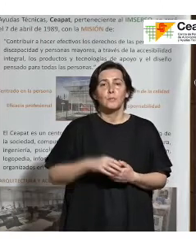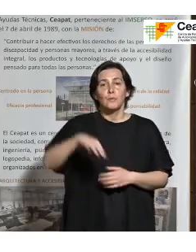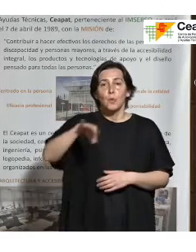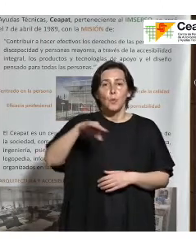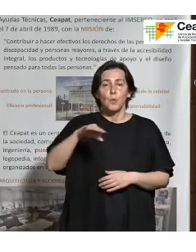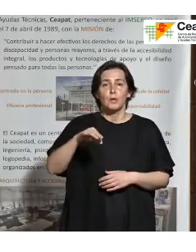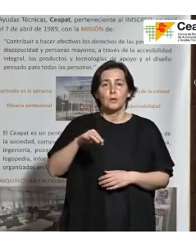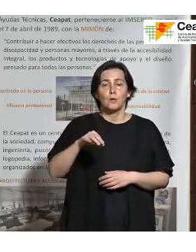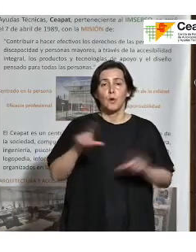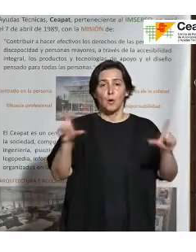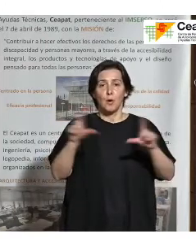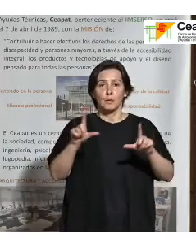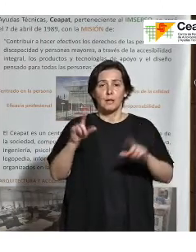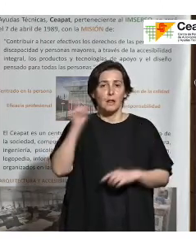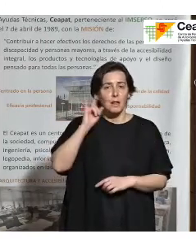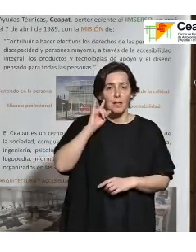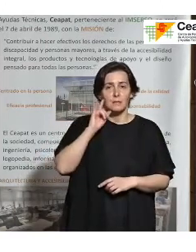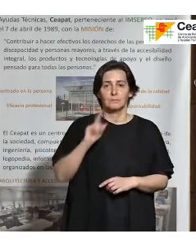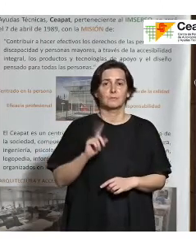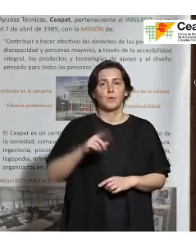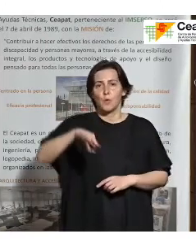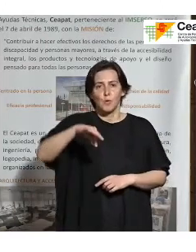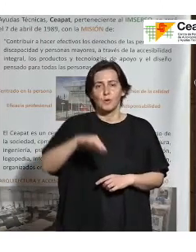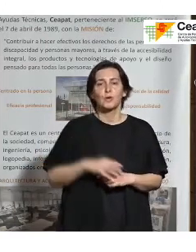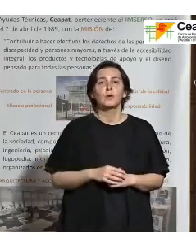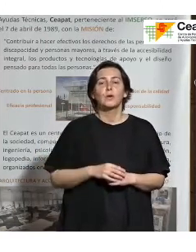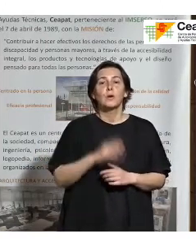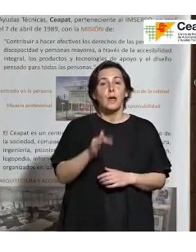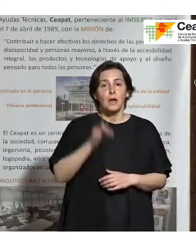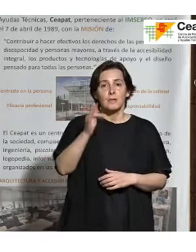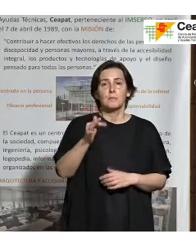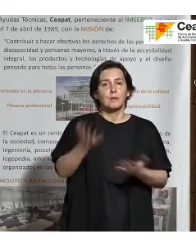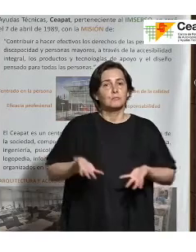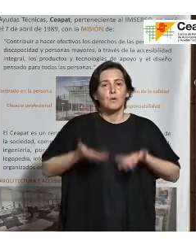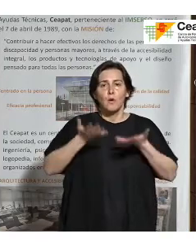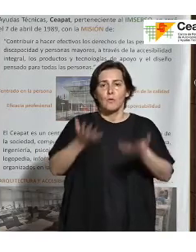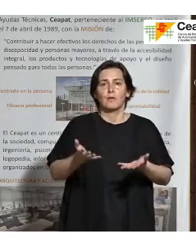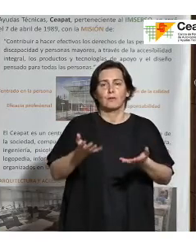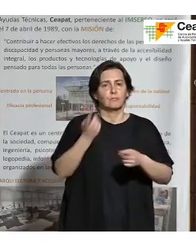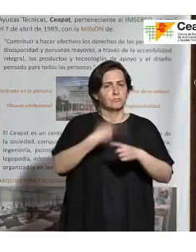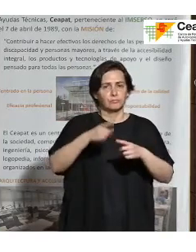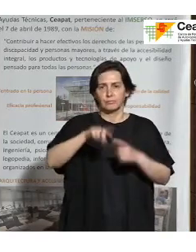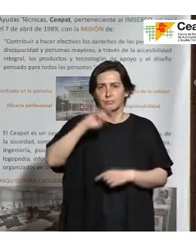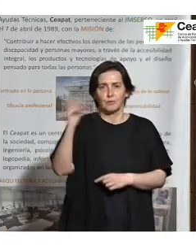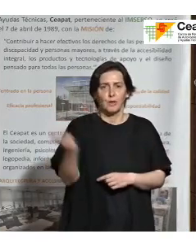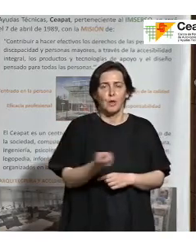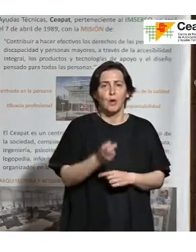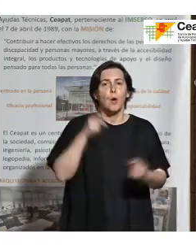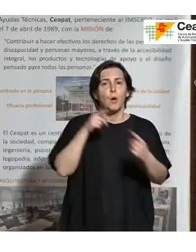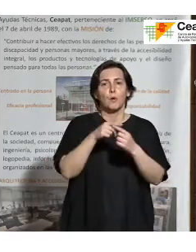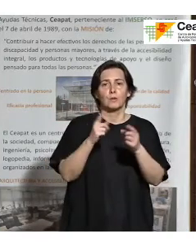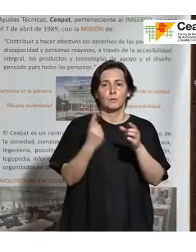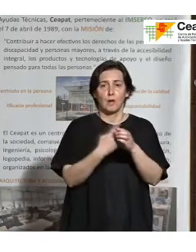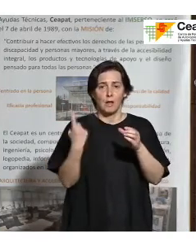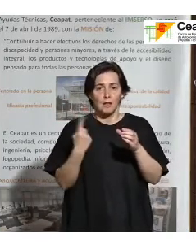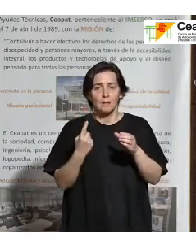telealarma, sino que es un servicio que ofrece muchas prestaciones para evitar el aislamiento,